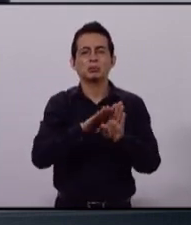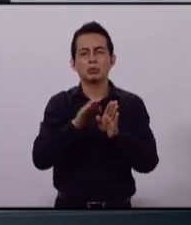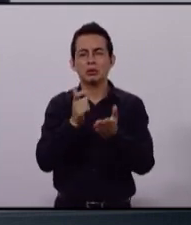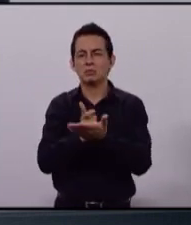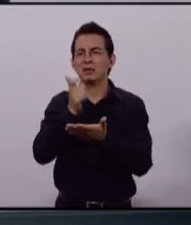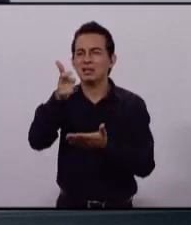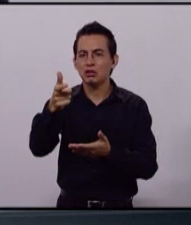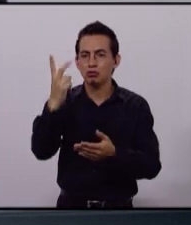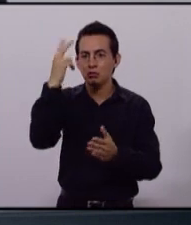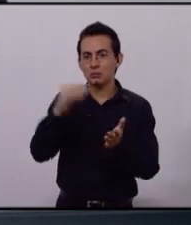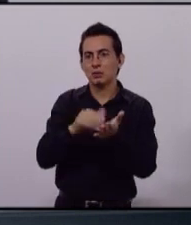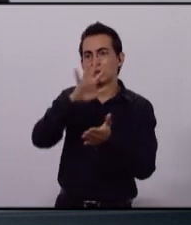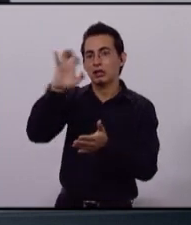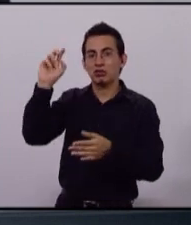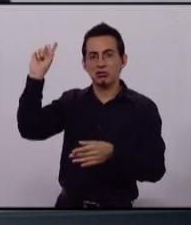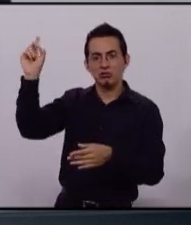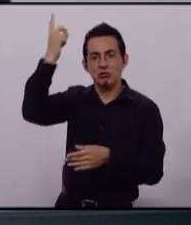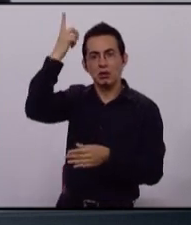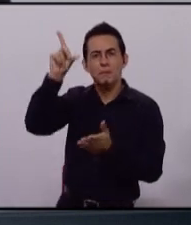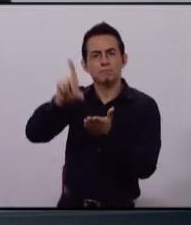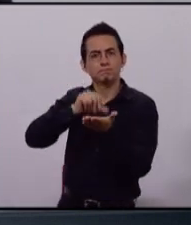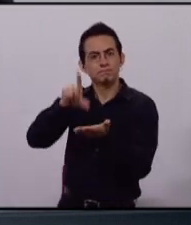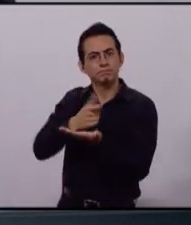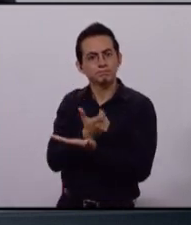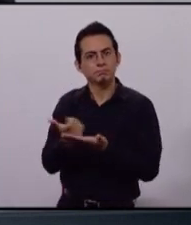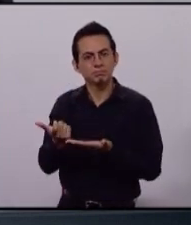2,500 dólares al mes.